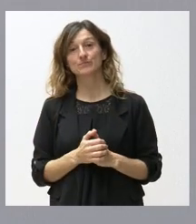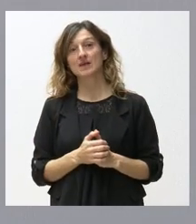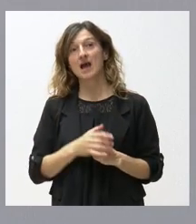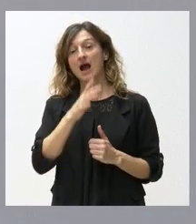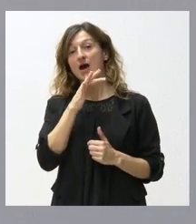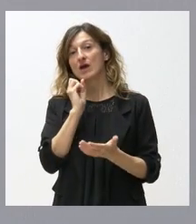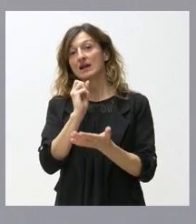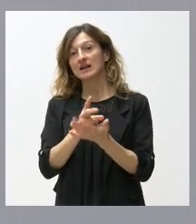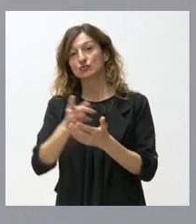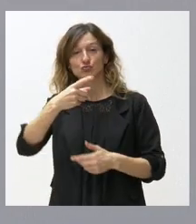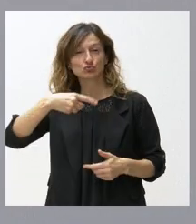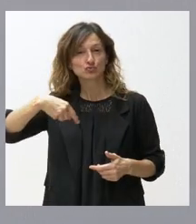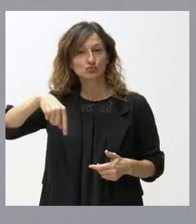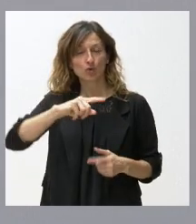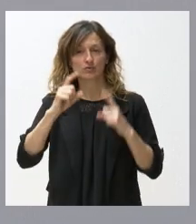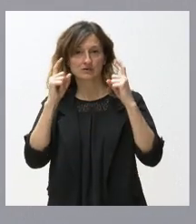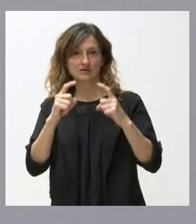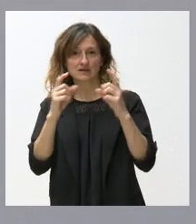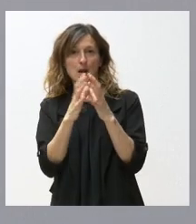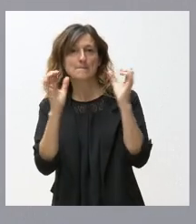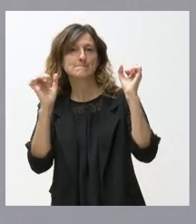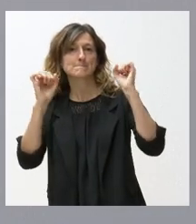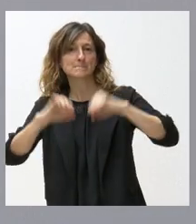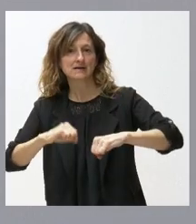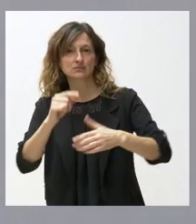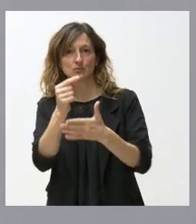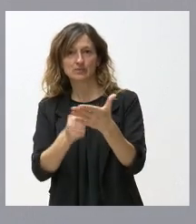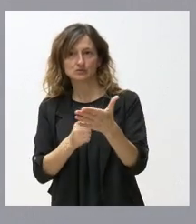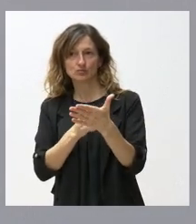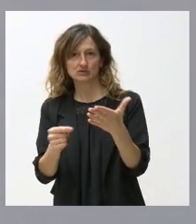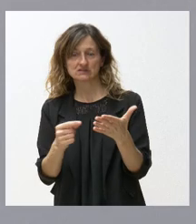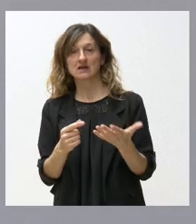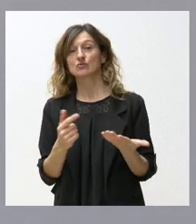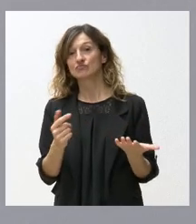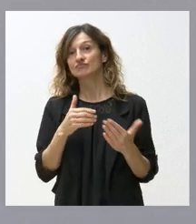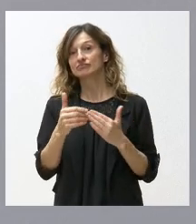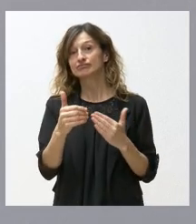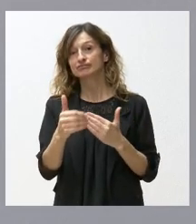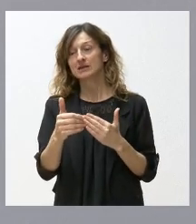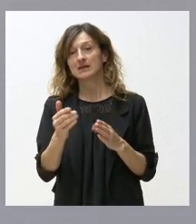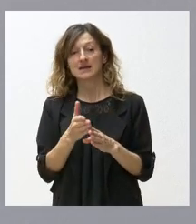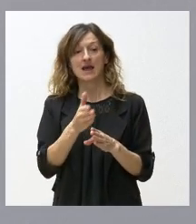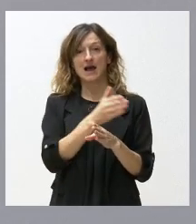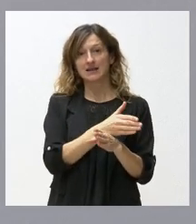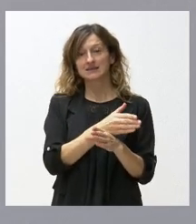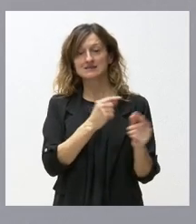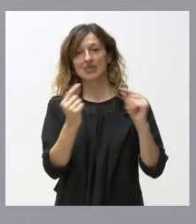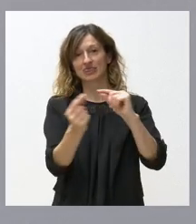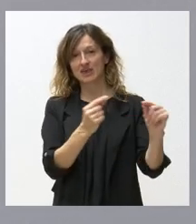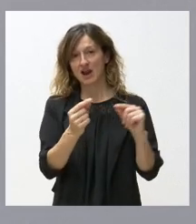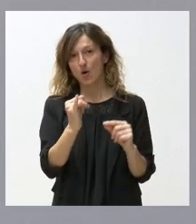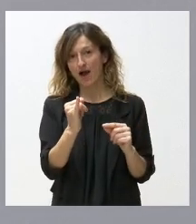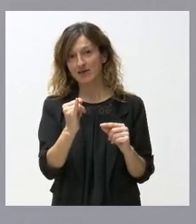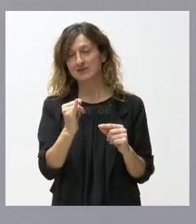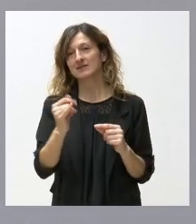entre todos de alcanzar un pacto presupuestario y tenemos ante nosotros un instrumento, que es el instrumento, que es el diálogo y en eso nos